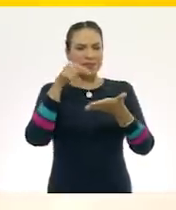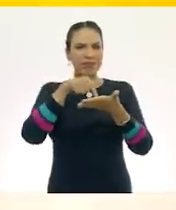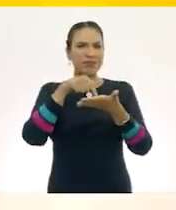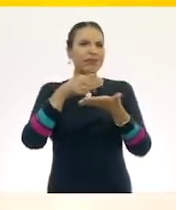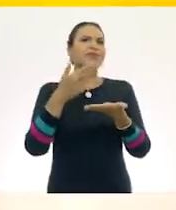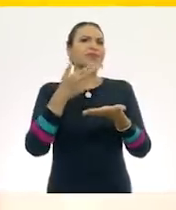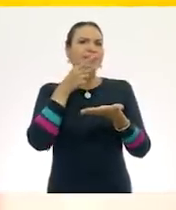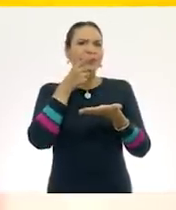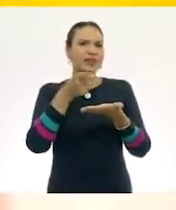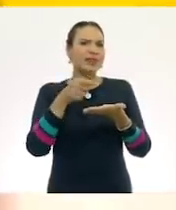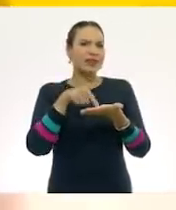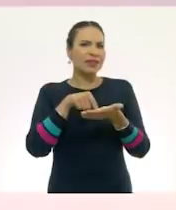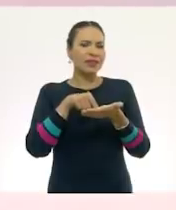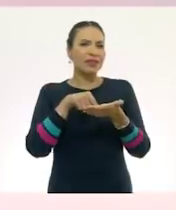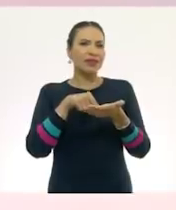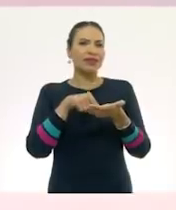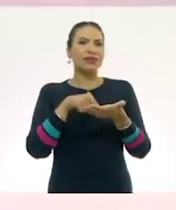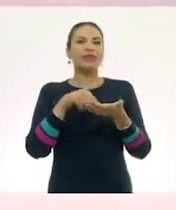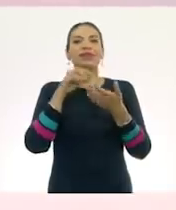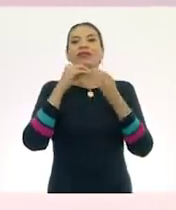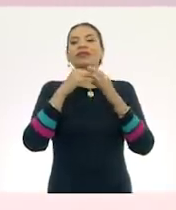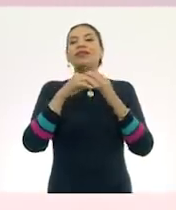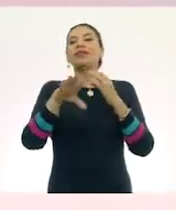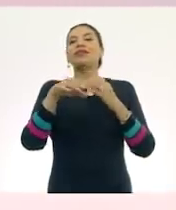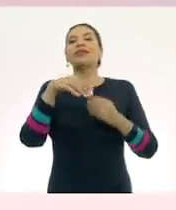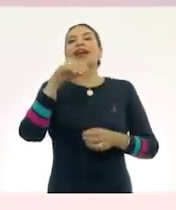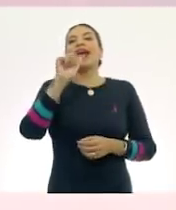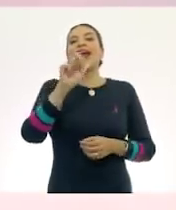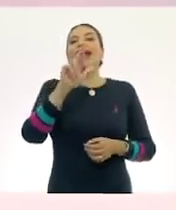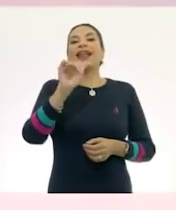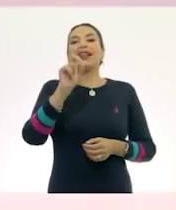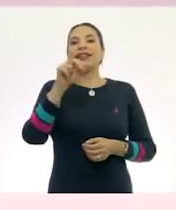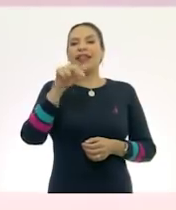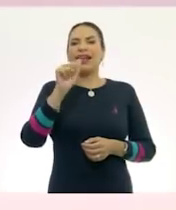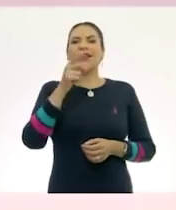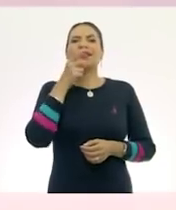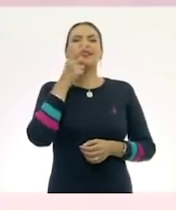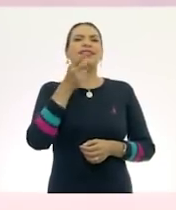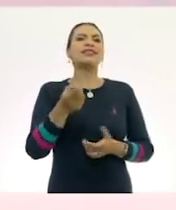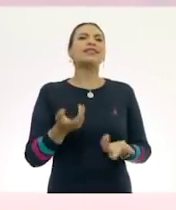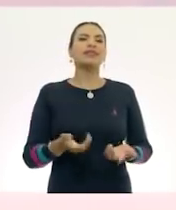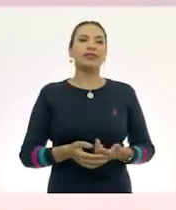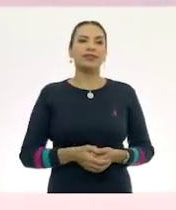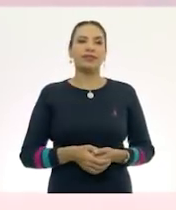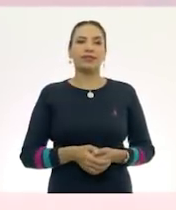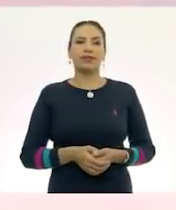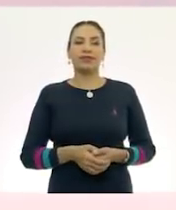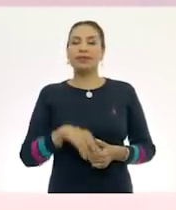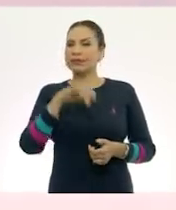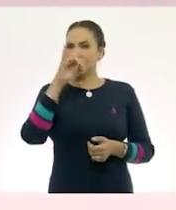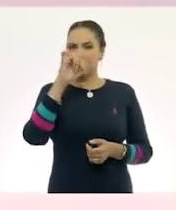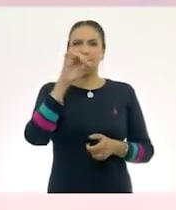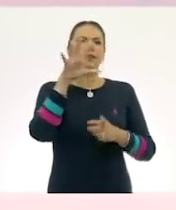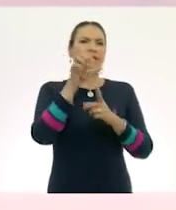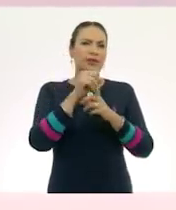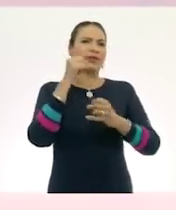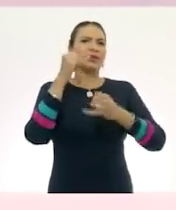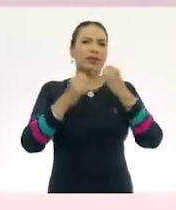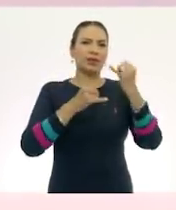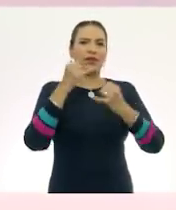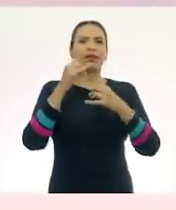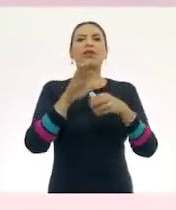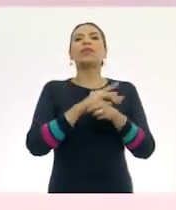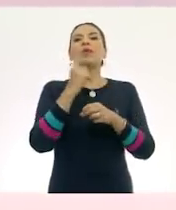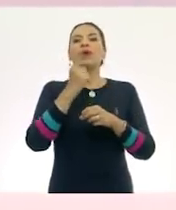respuesta que nos mandó Ariadna. Y Ariadna nos dice, Sí alcanzan los juguetes